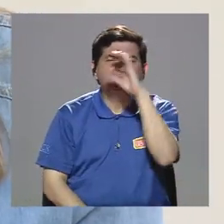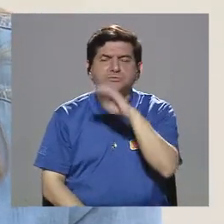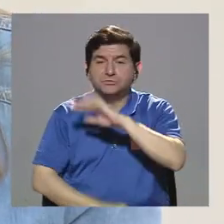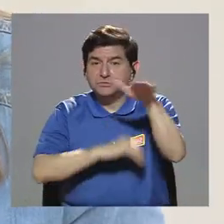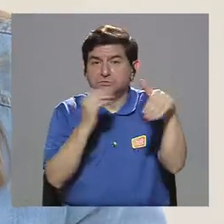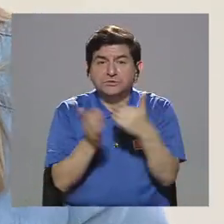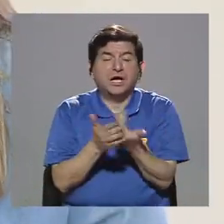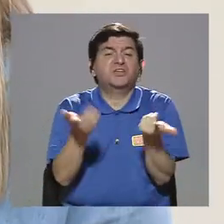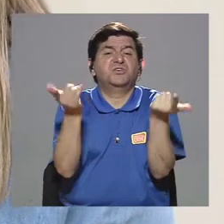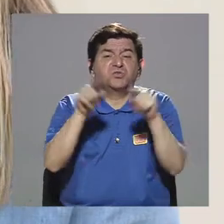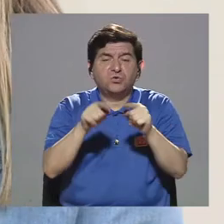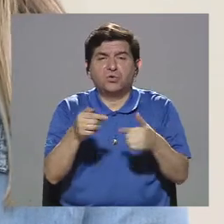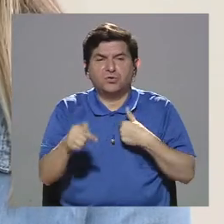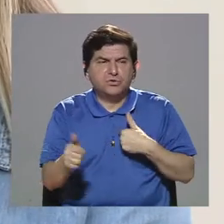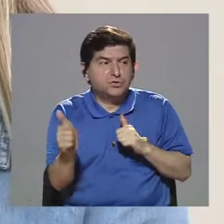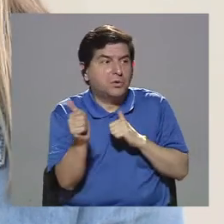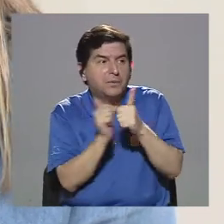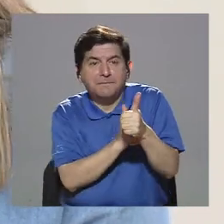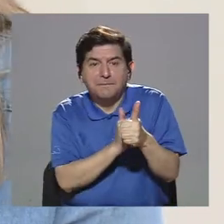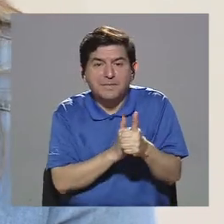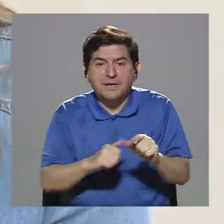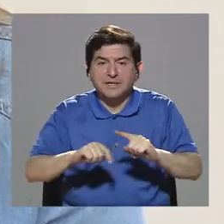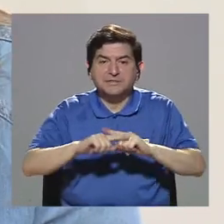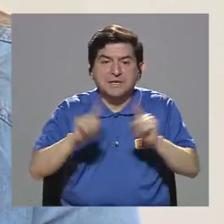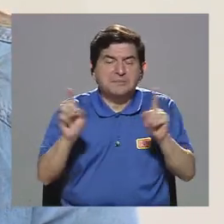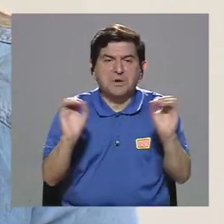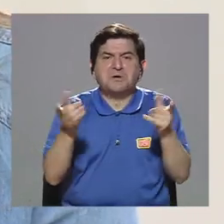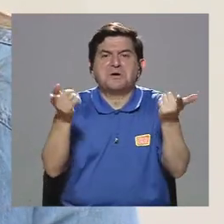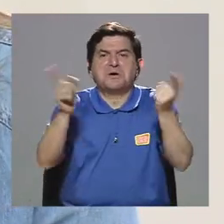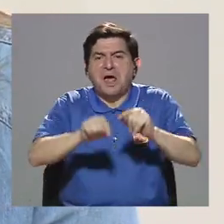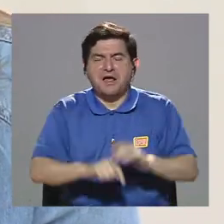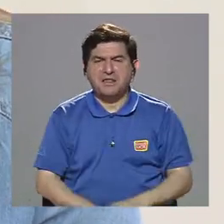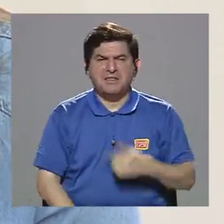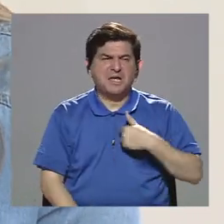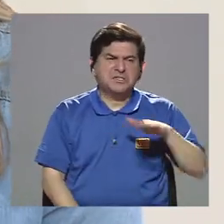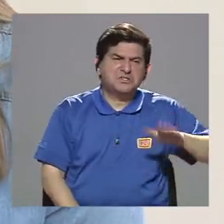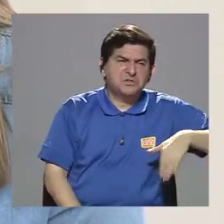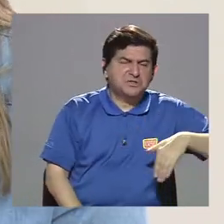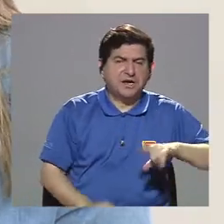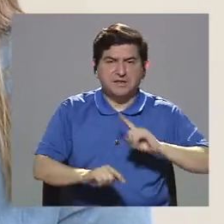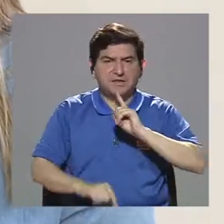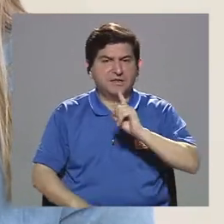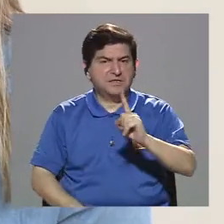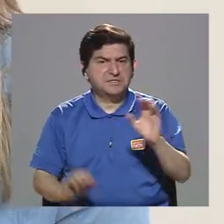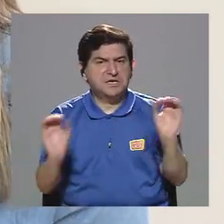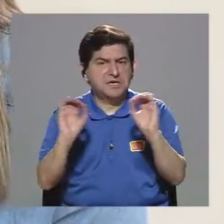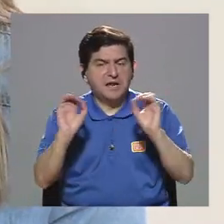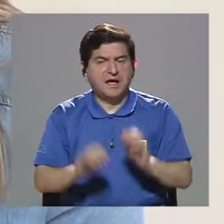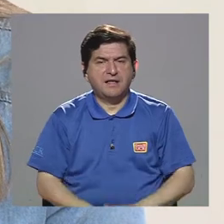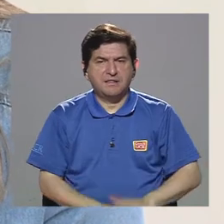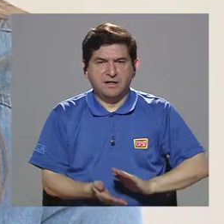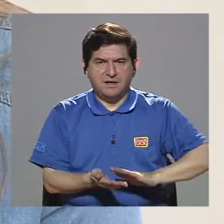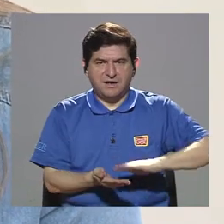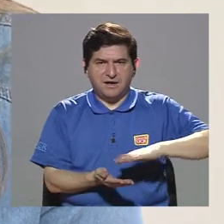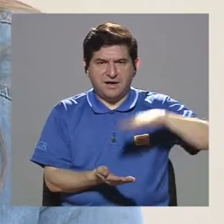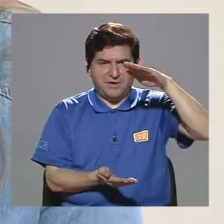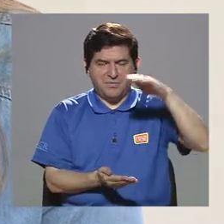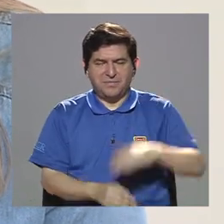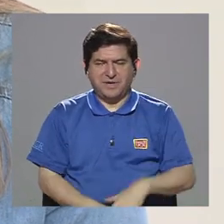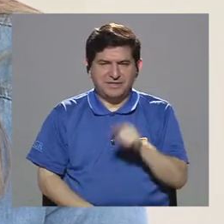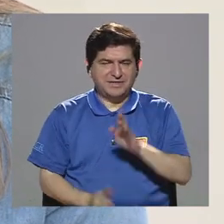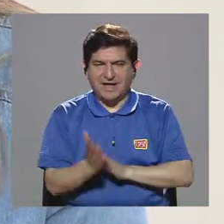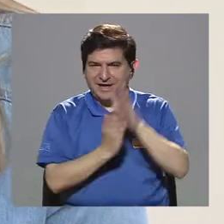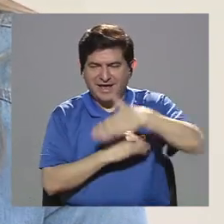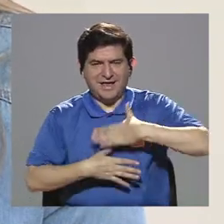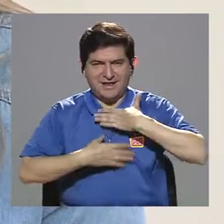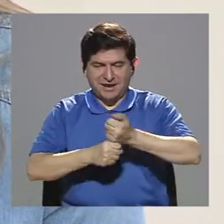pasó, crucé la calle aquí, no pasó nada, vine un poco tarde y no me dijeron nada y se va aumentando el exceso de confianza, pero